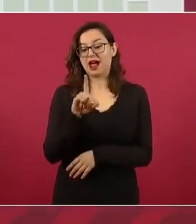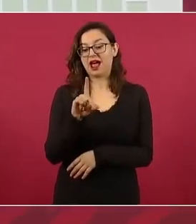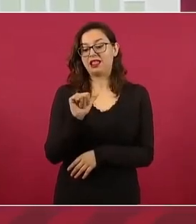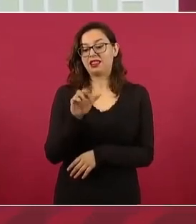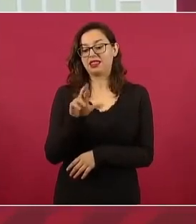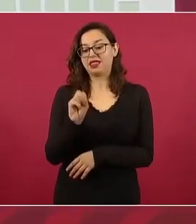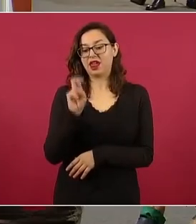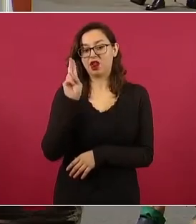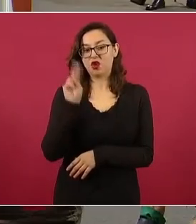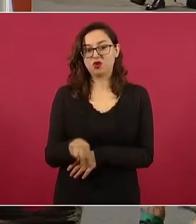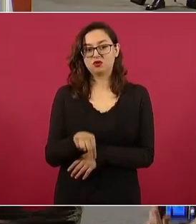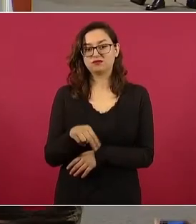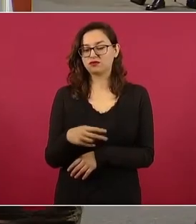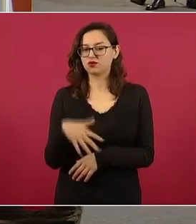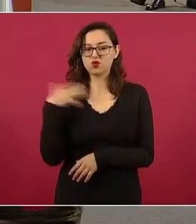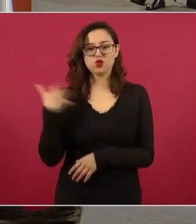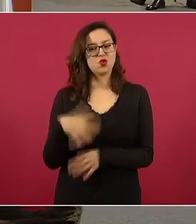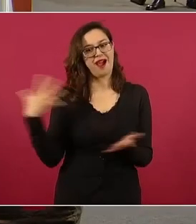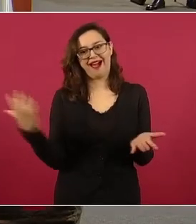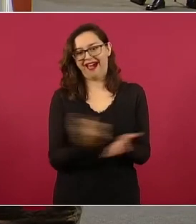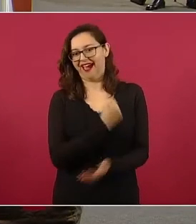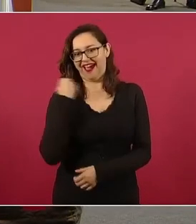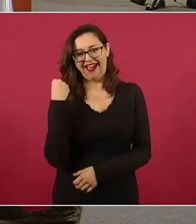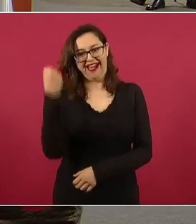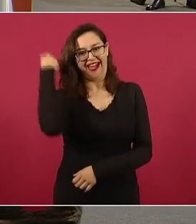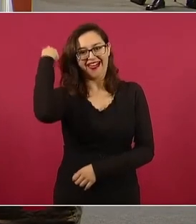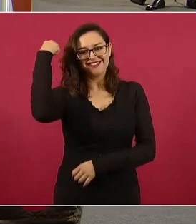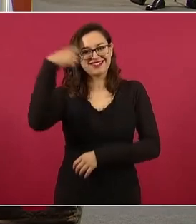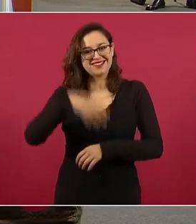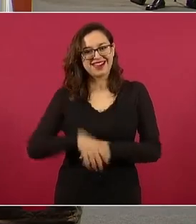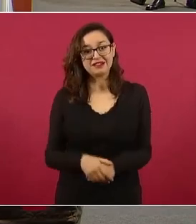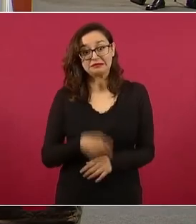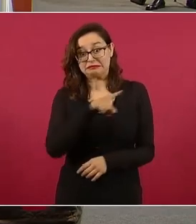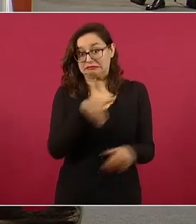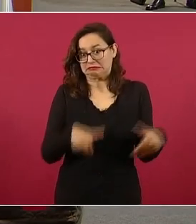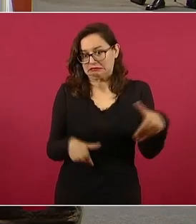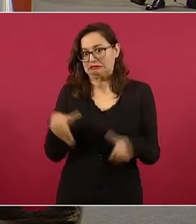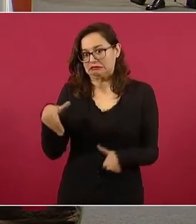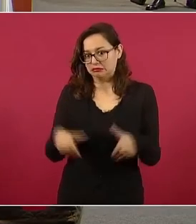Calderón, campeón, no le va a gustar,